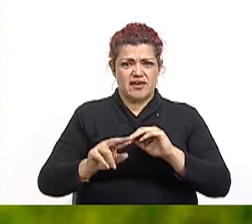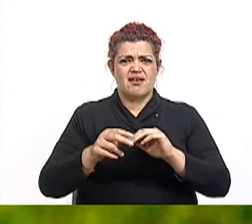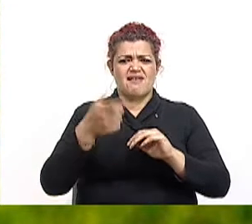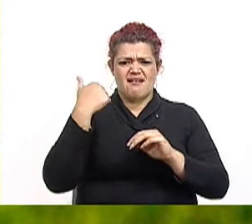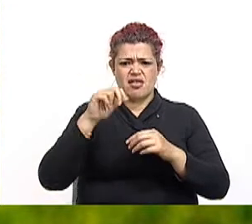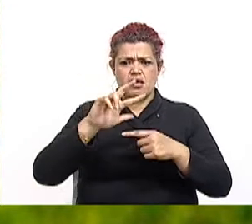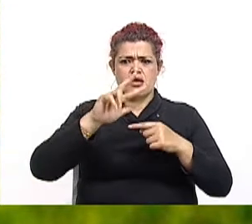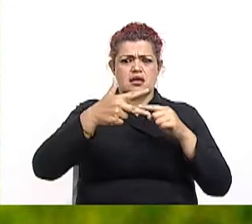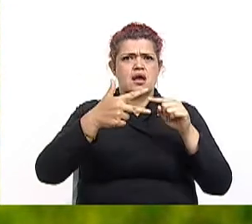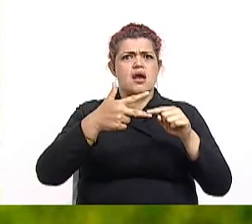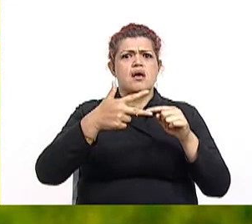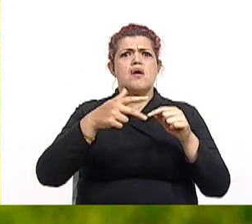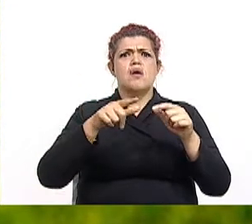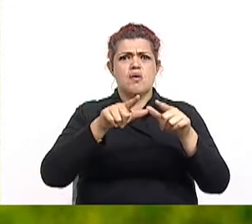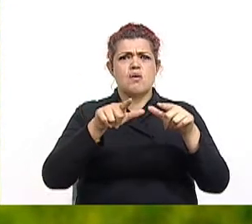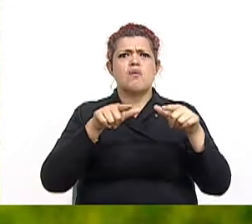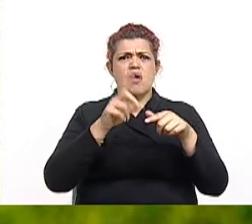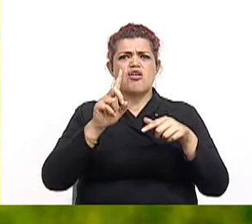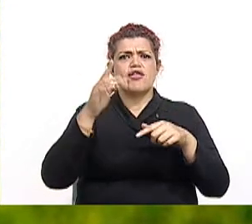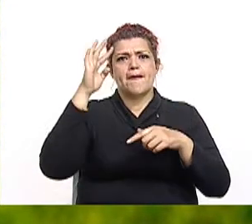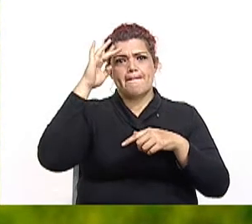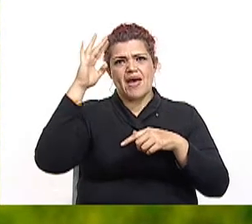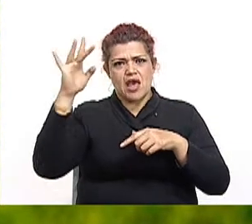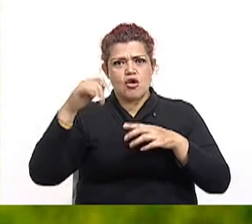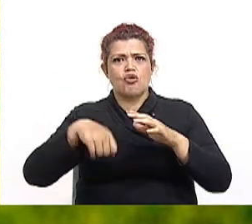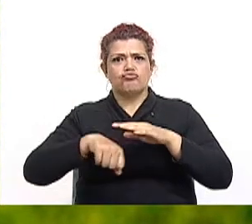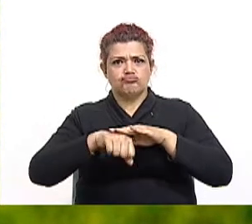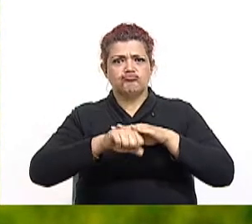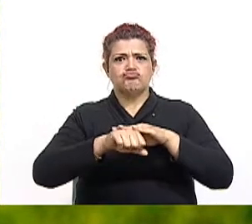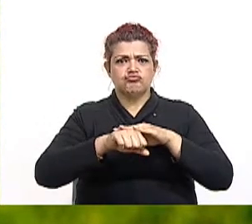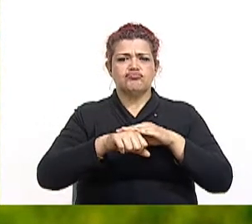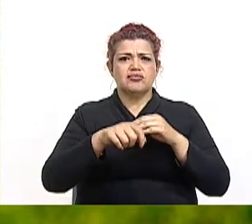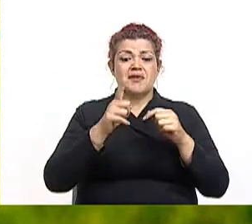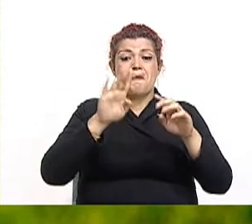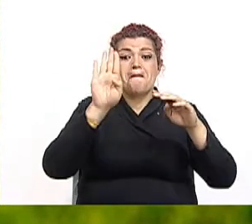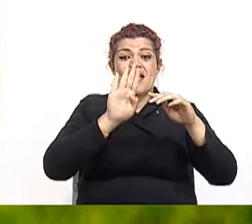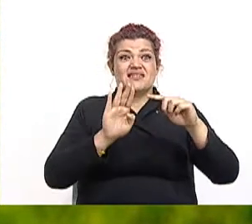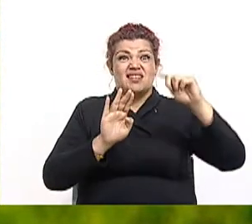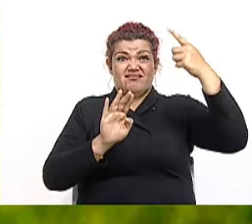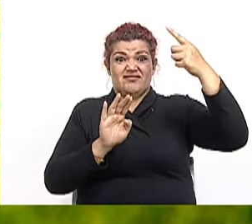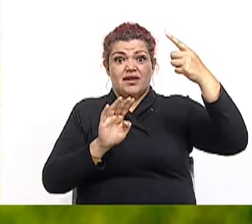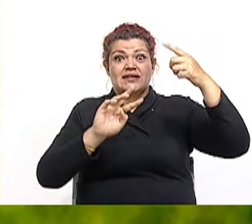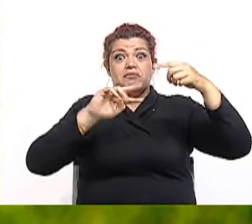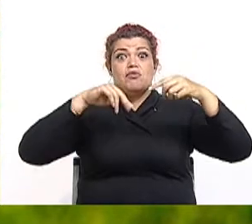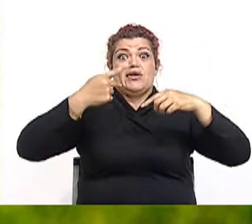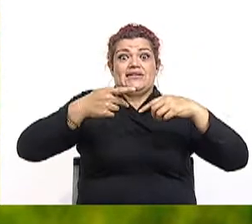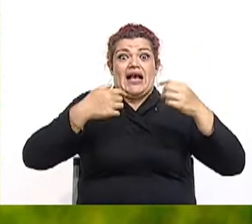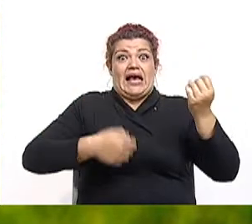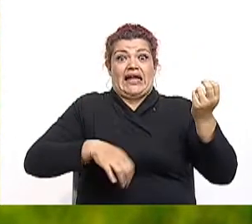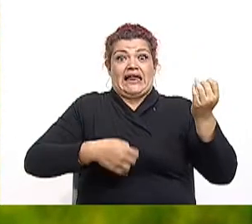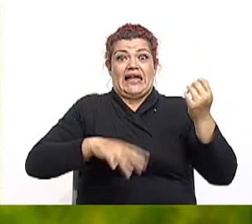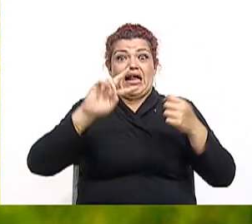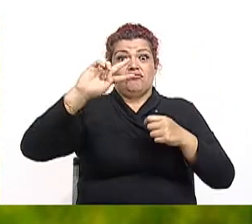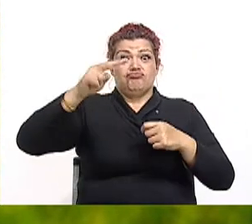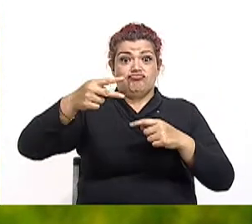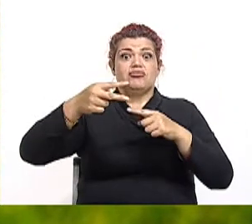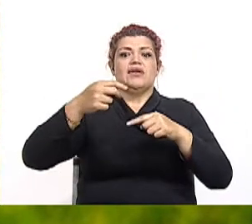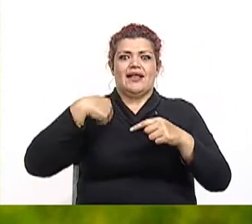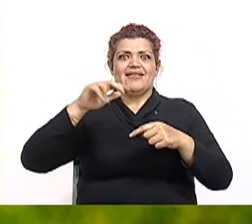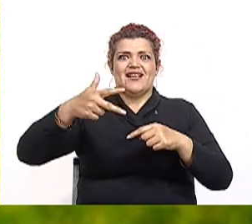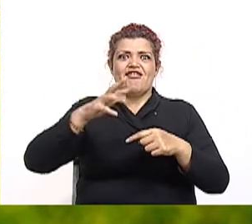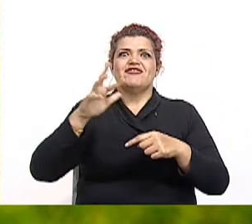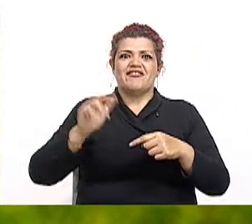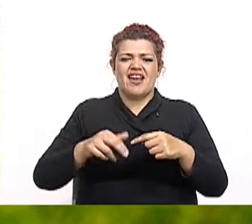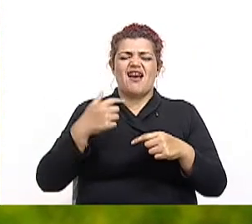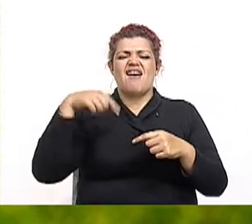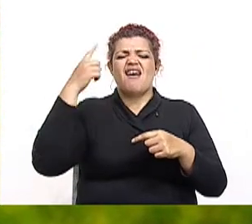tercer lugar en los Panamericanos jugados en México. Solo detrás de Brasil y Argentina. Qué impresionante. A ese combinado se